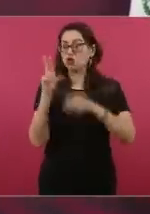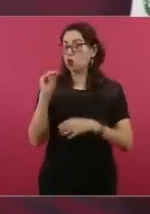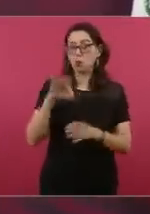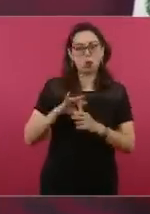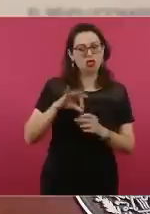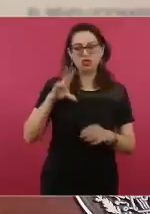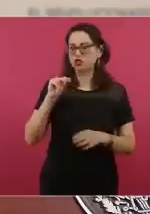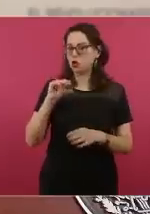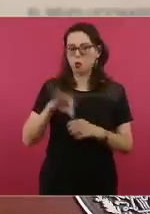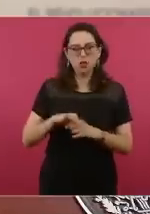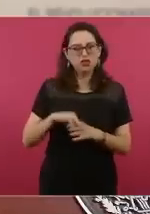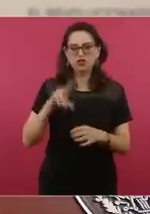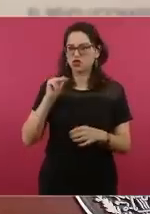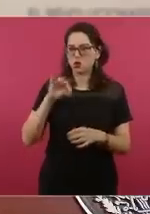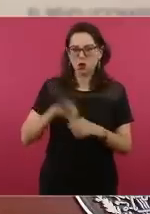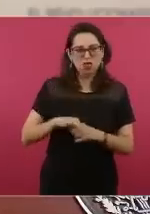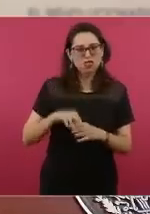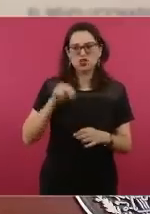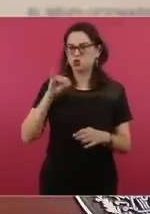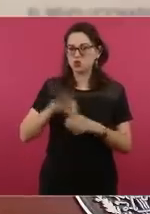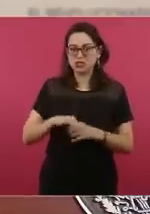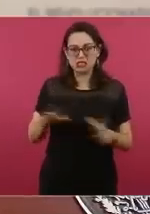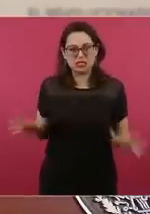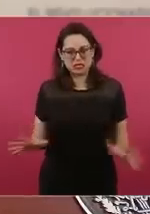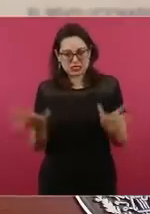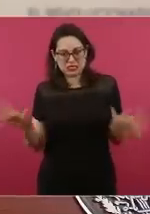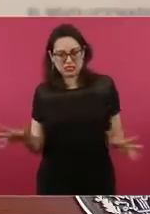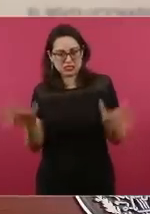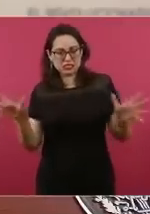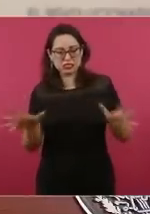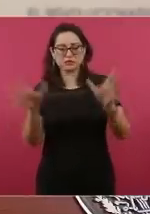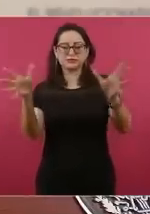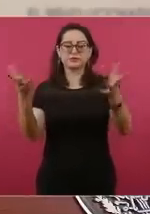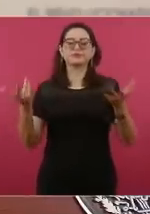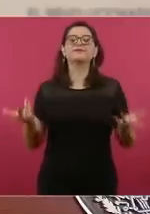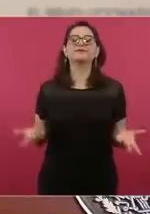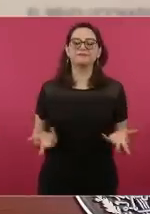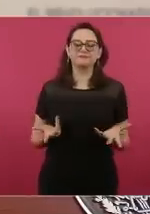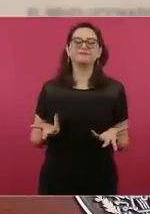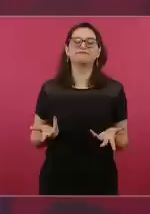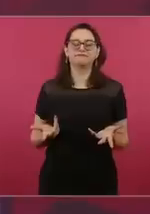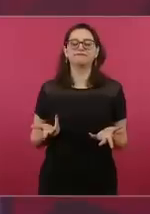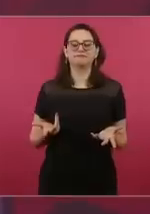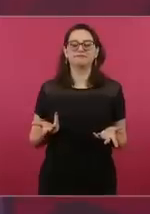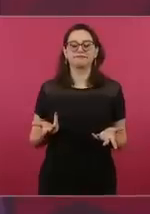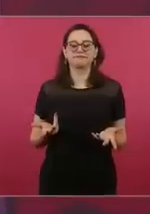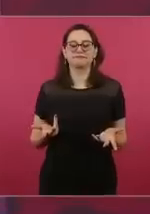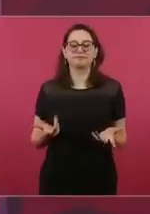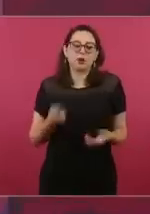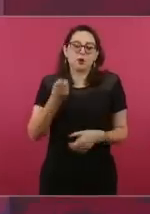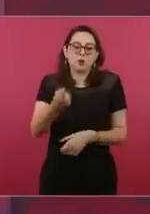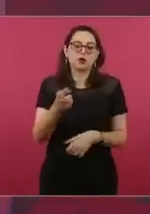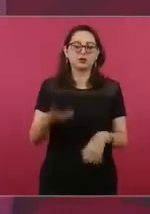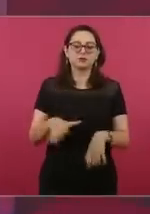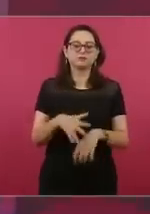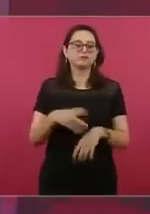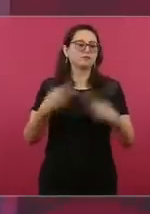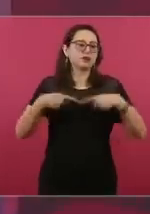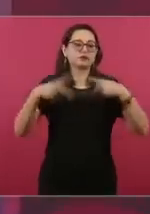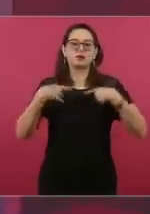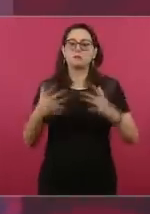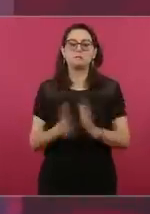iban a promover una consulta. Eso se promueven cuando